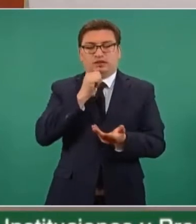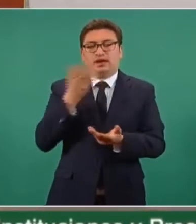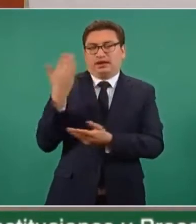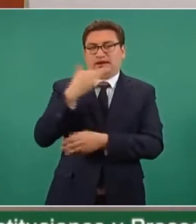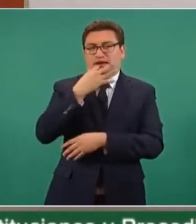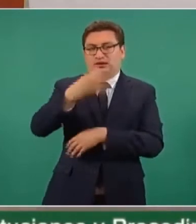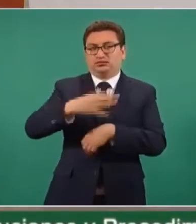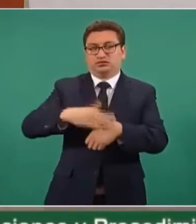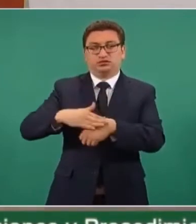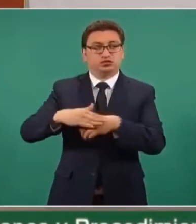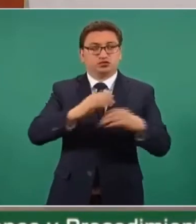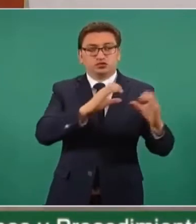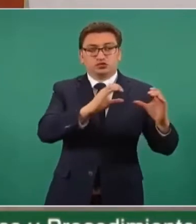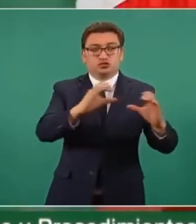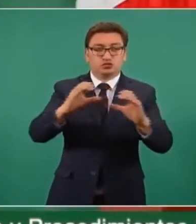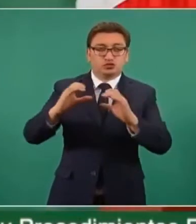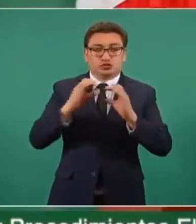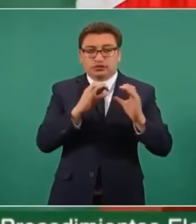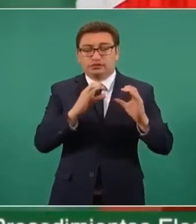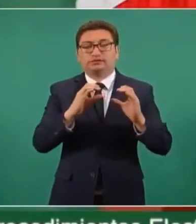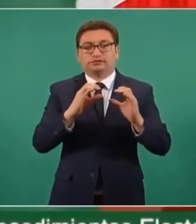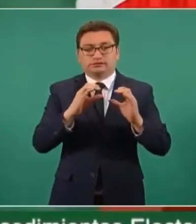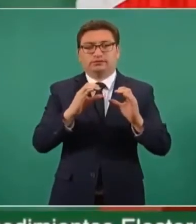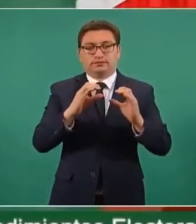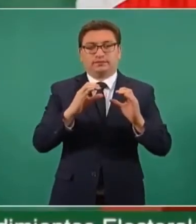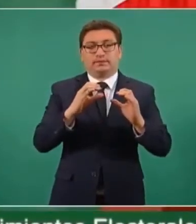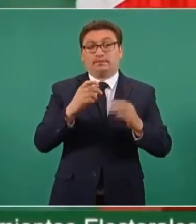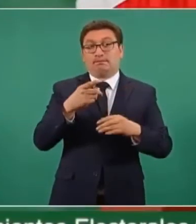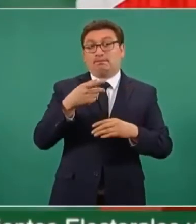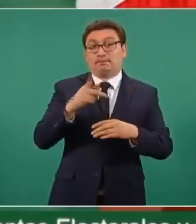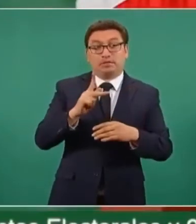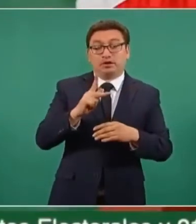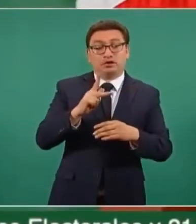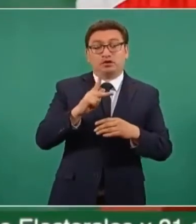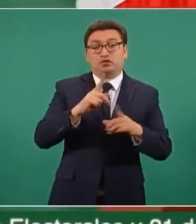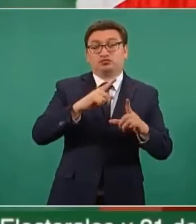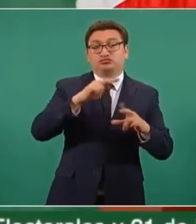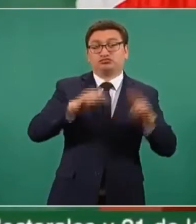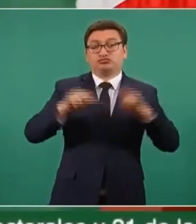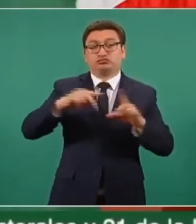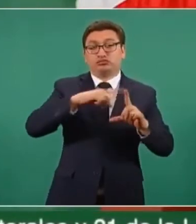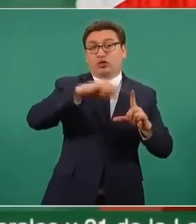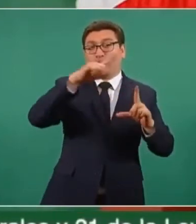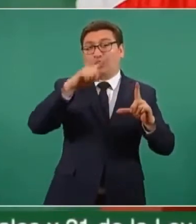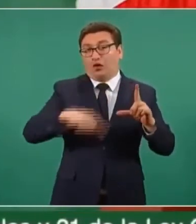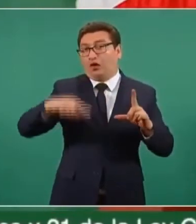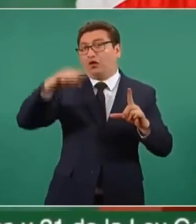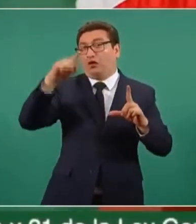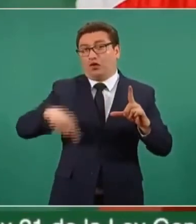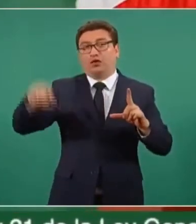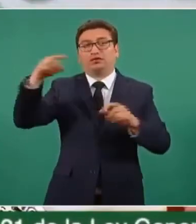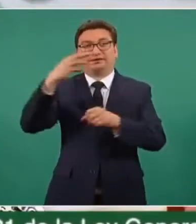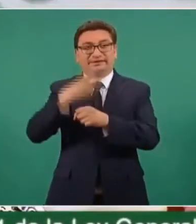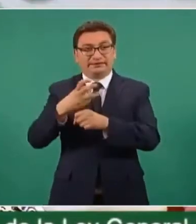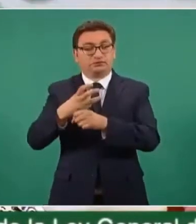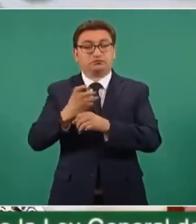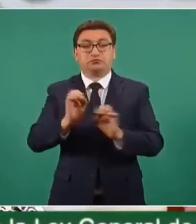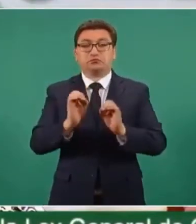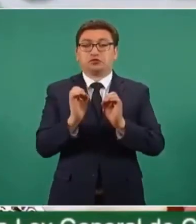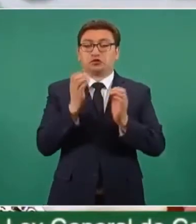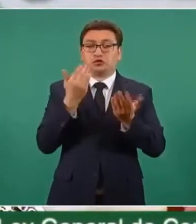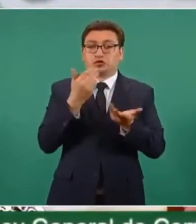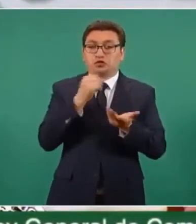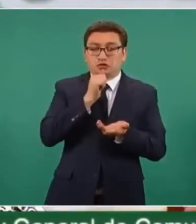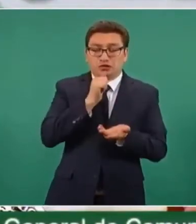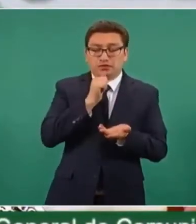llamar a la población a tener mayor cautela, pero hubo éxito, no se logró que ocurriera la tercera ola, lo cual es muy positivo.